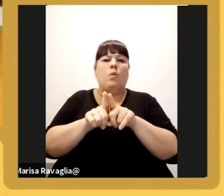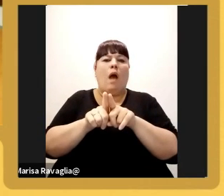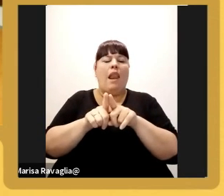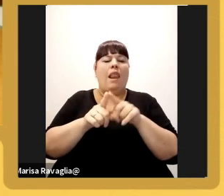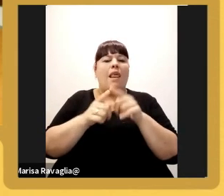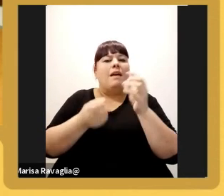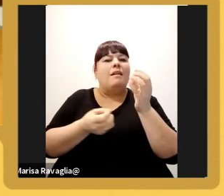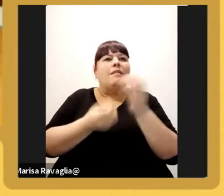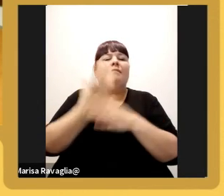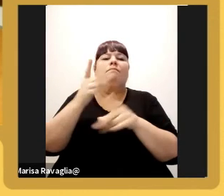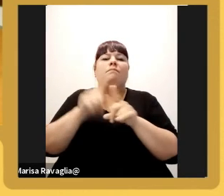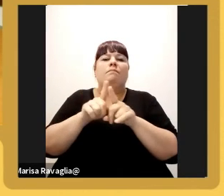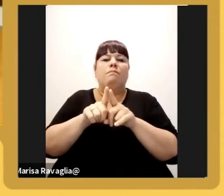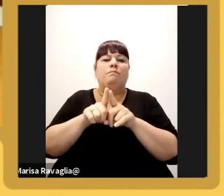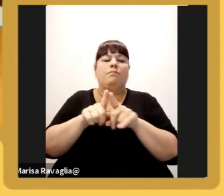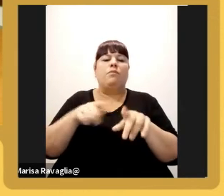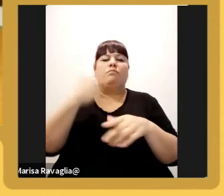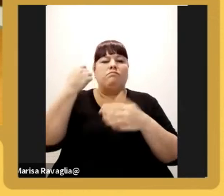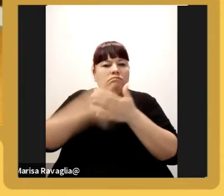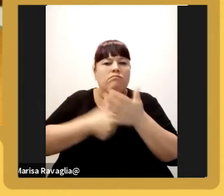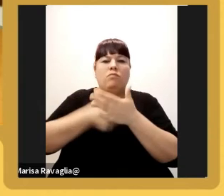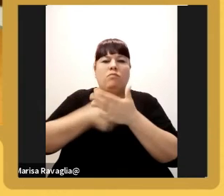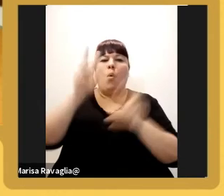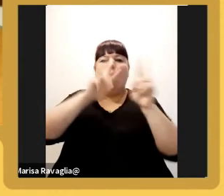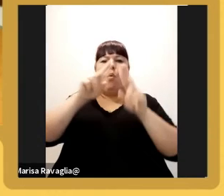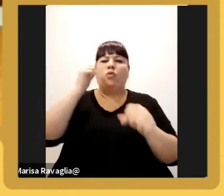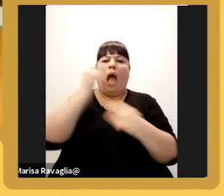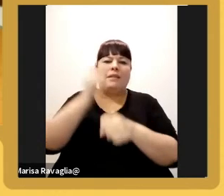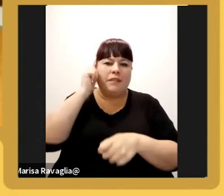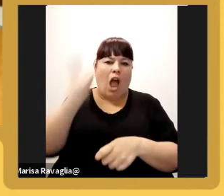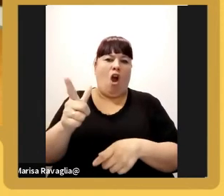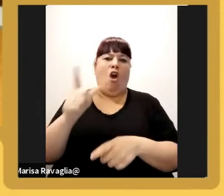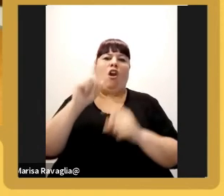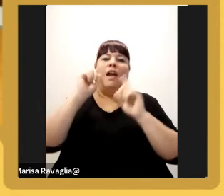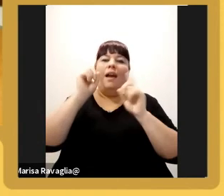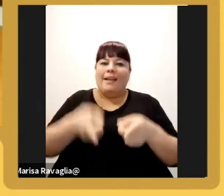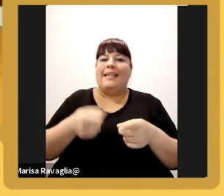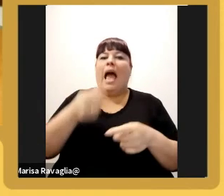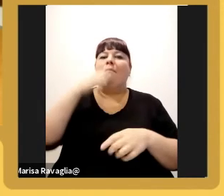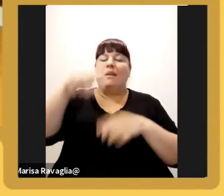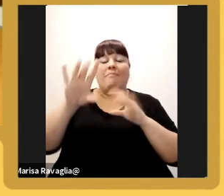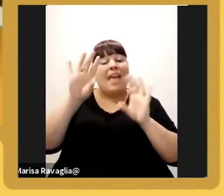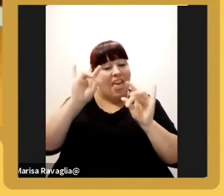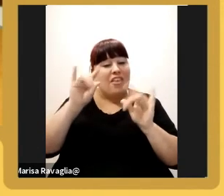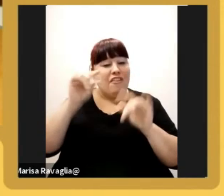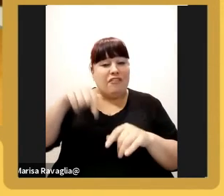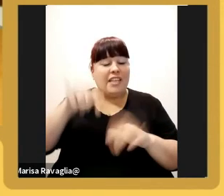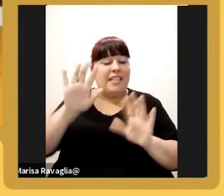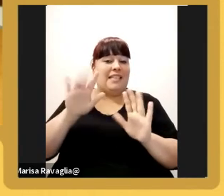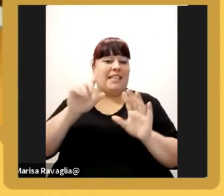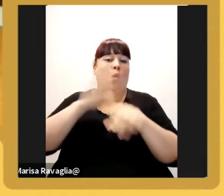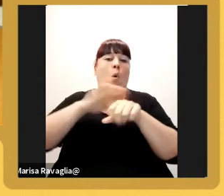esto de desafiar de los logros también presencia a pesar que me está costando esta pandemia porque la